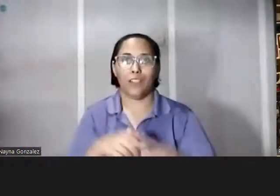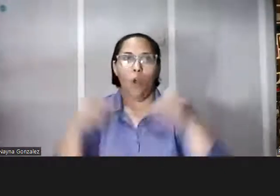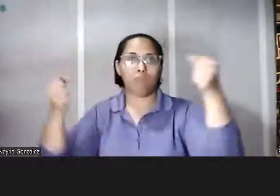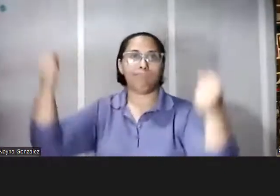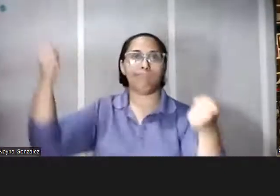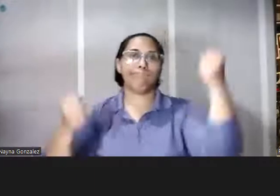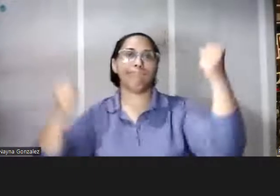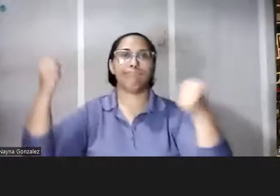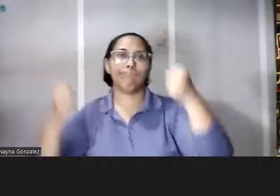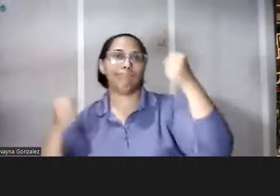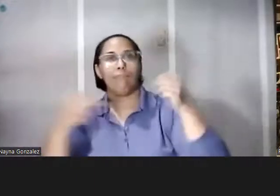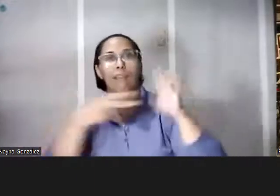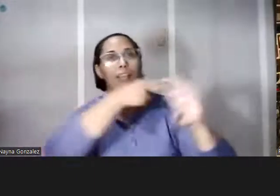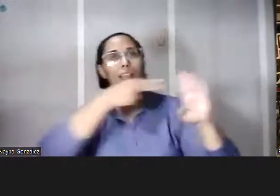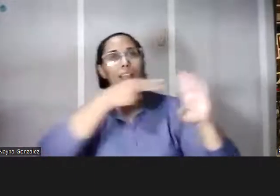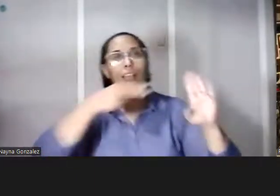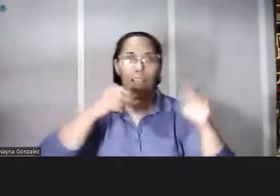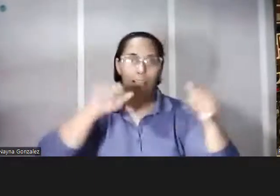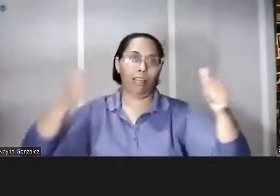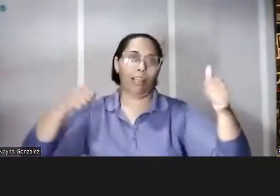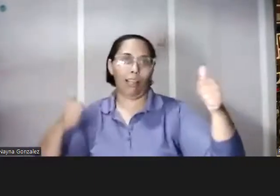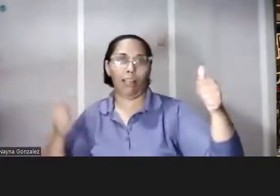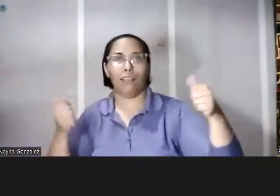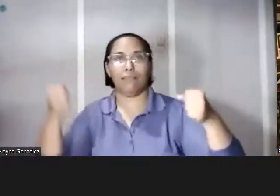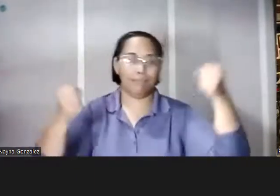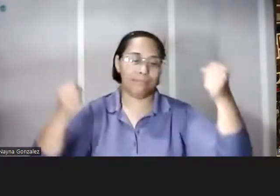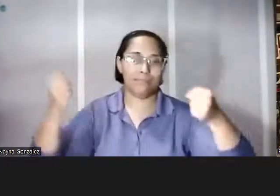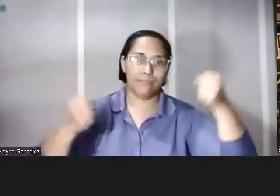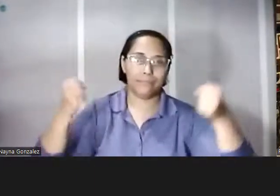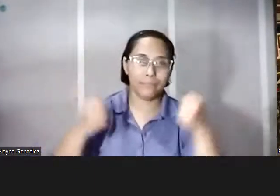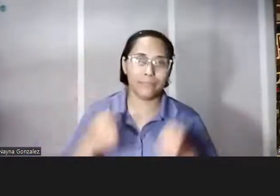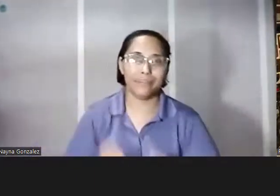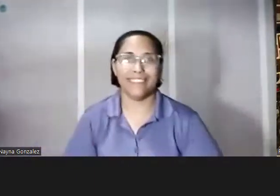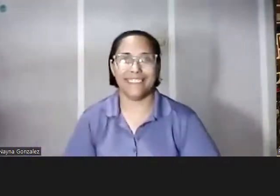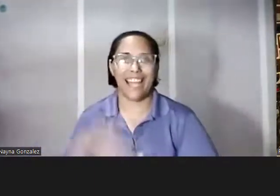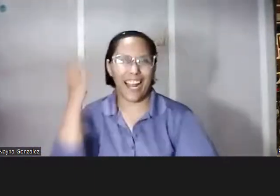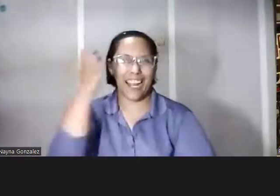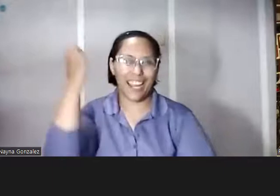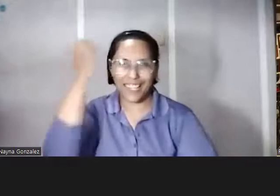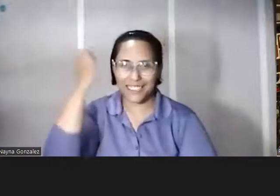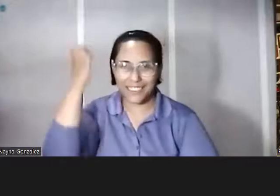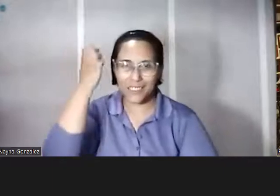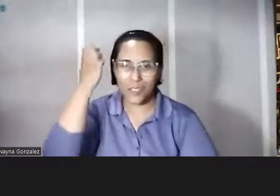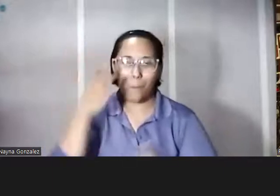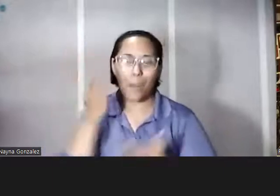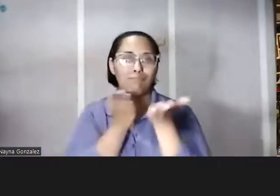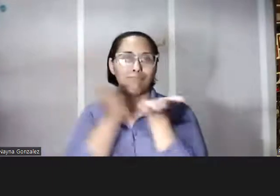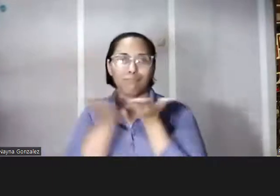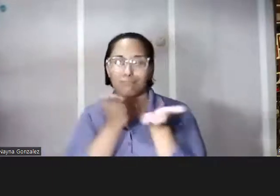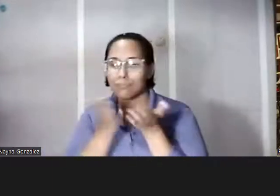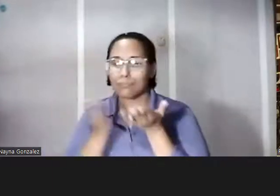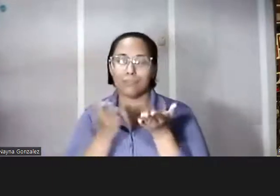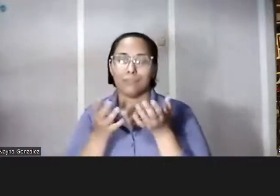estaban haciendo estas rutas extensísimas a través del continente europeo sus servicios de transporte